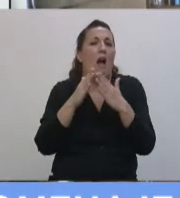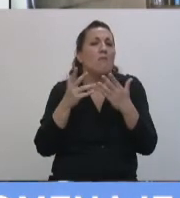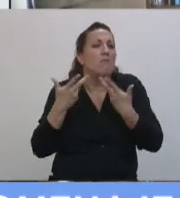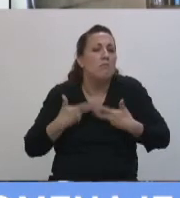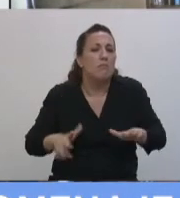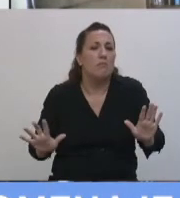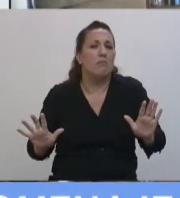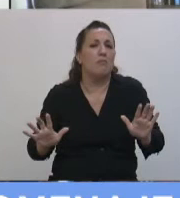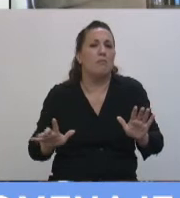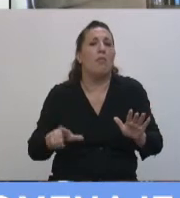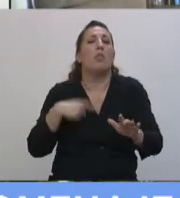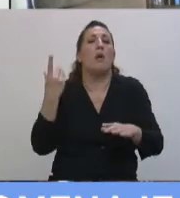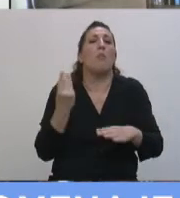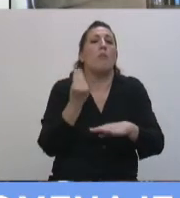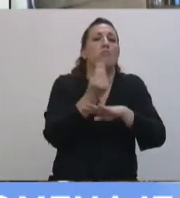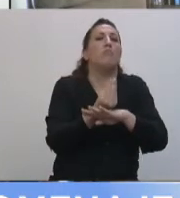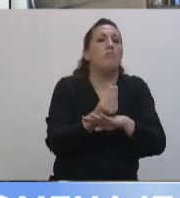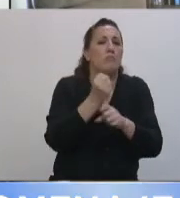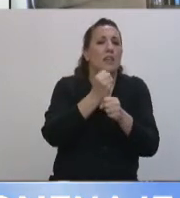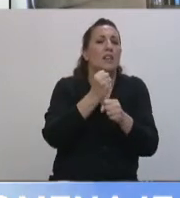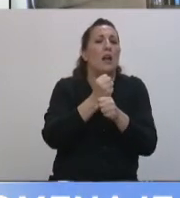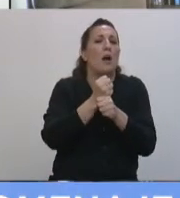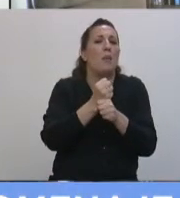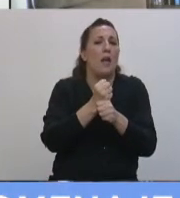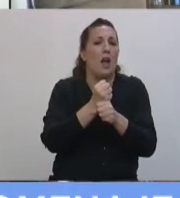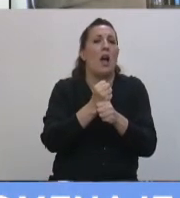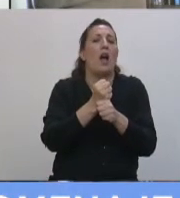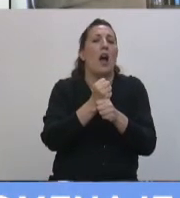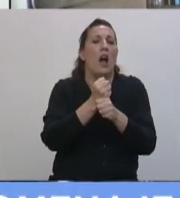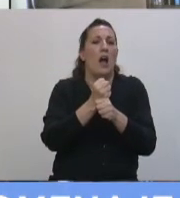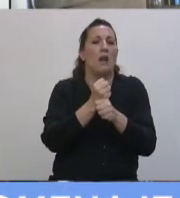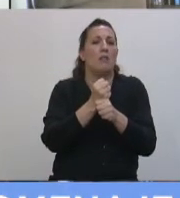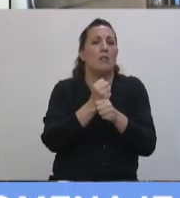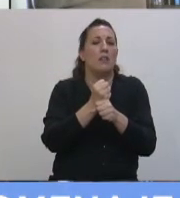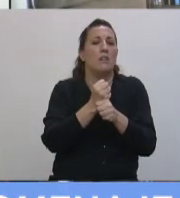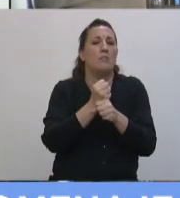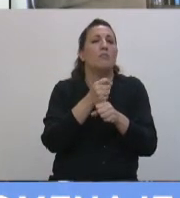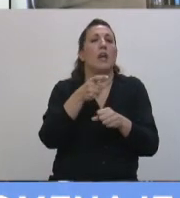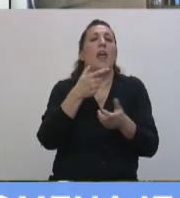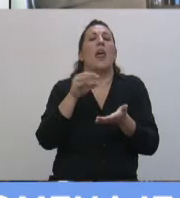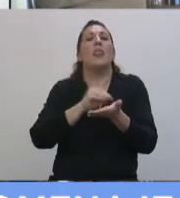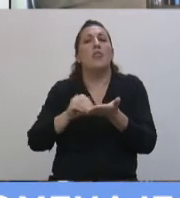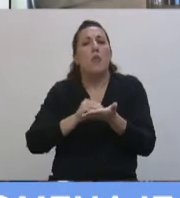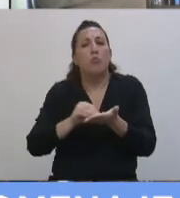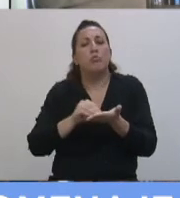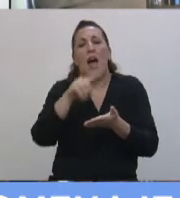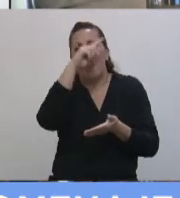Luego fue funcionaria prominente en salud, diputada nacional,